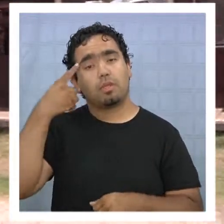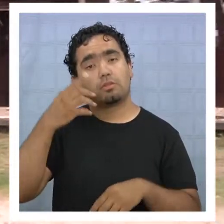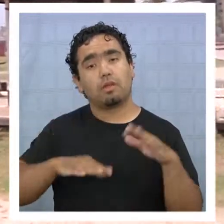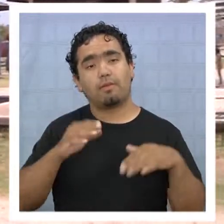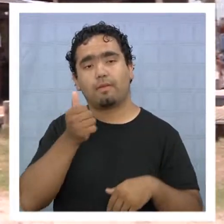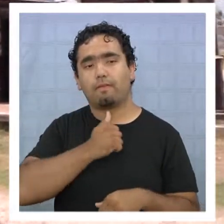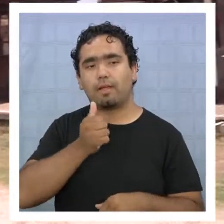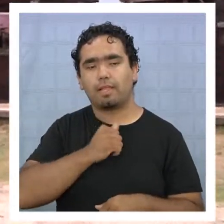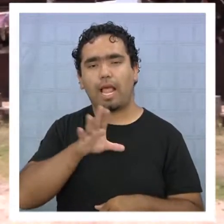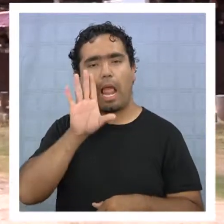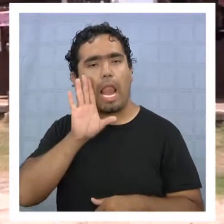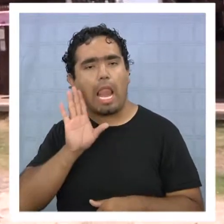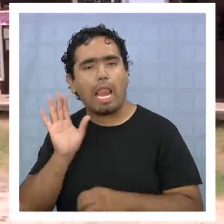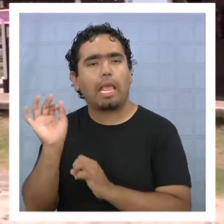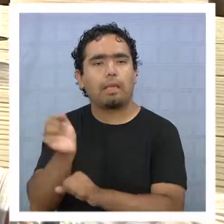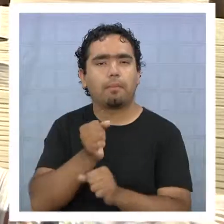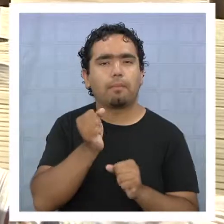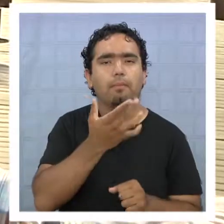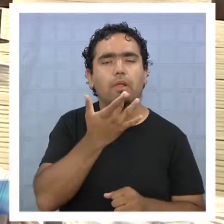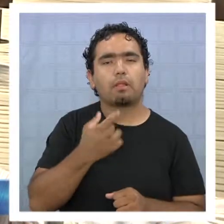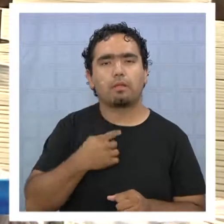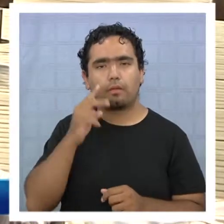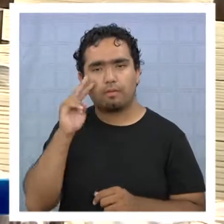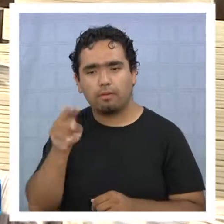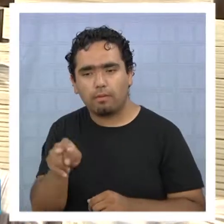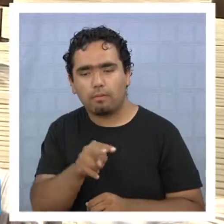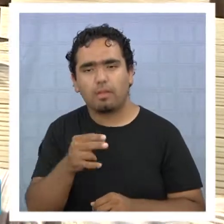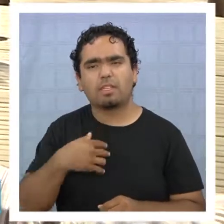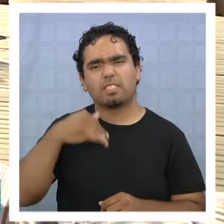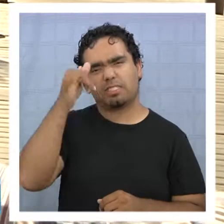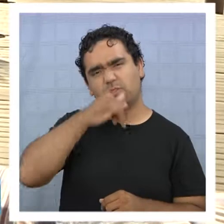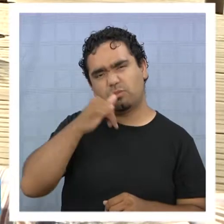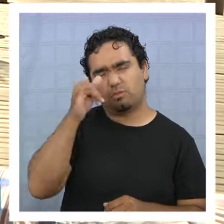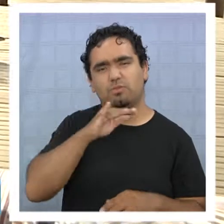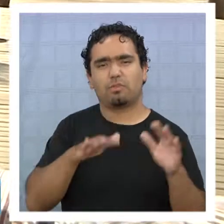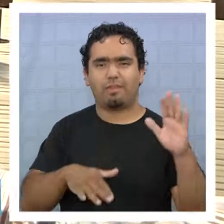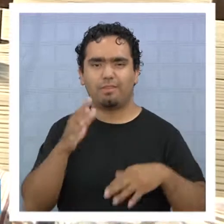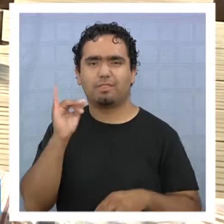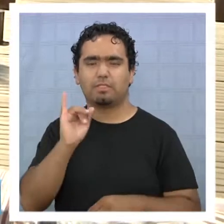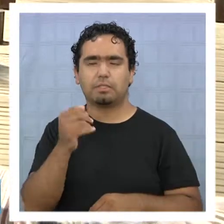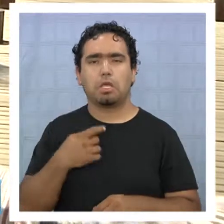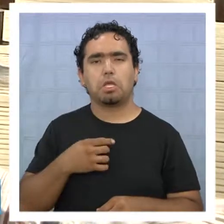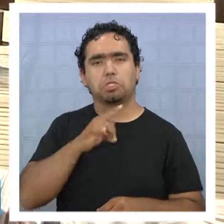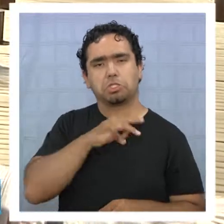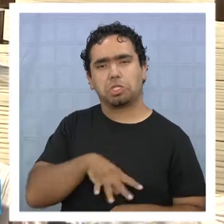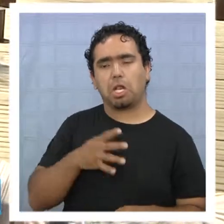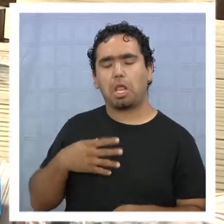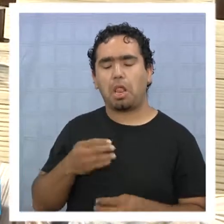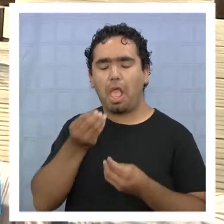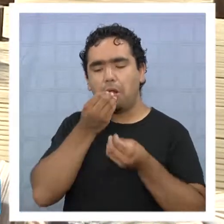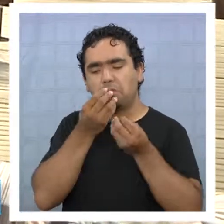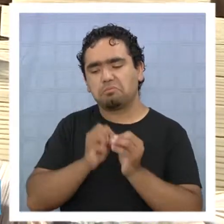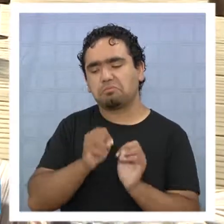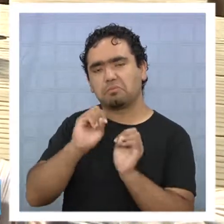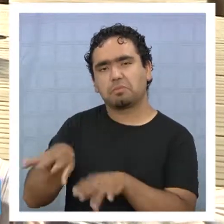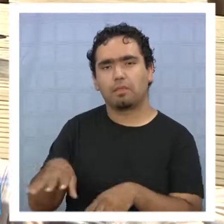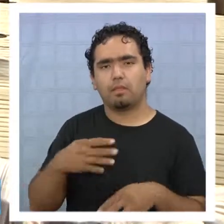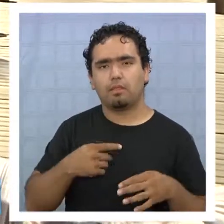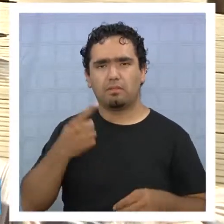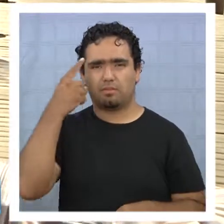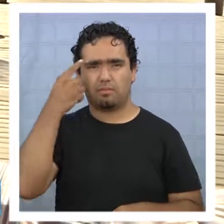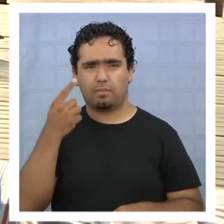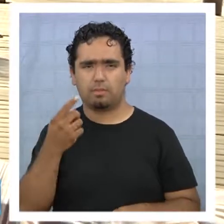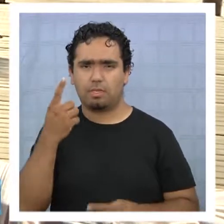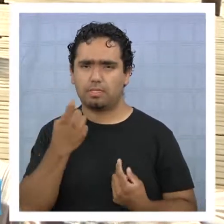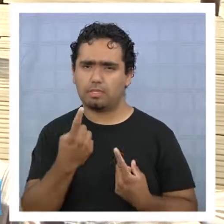veces les falta más limpieza porque a veces igual como que nos notamos que los chilenos somos un poco cochinos, dejamos la basura ahí por el piso, entonces yo creo